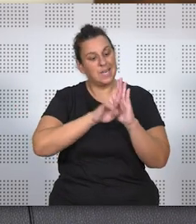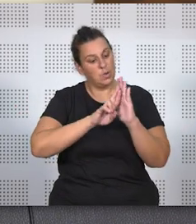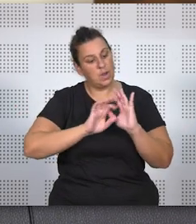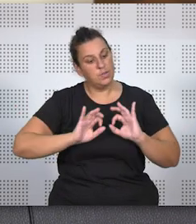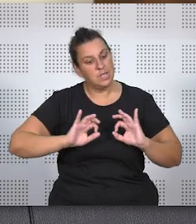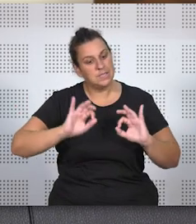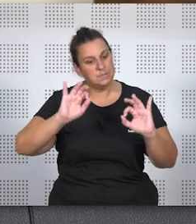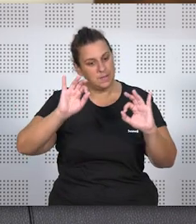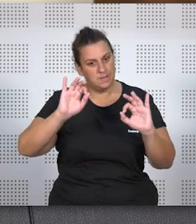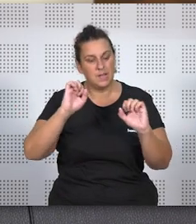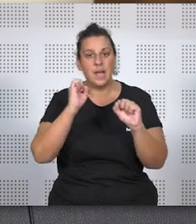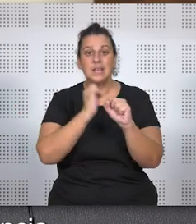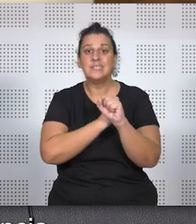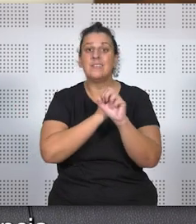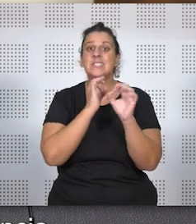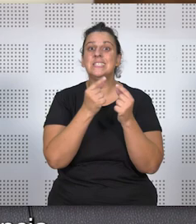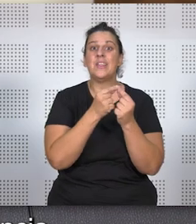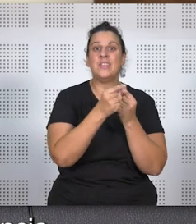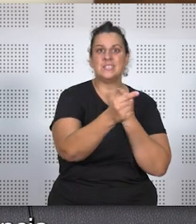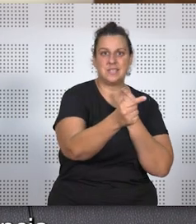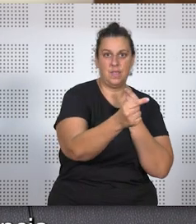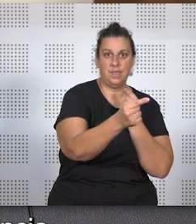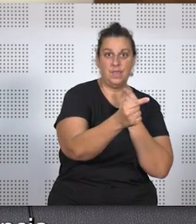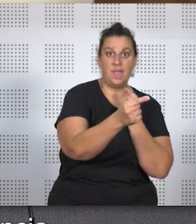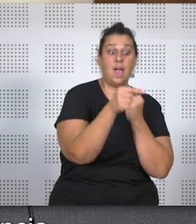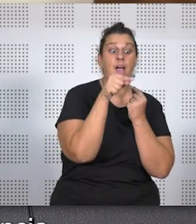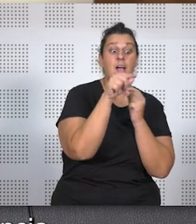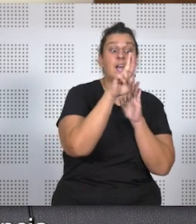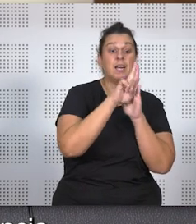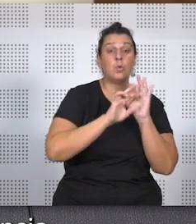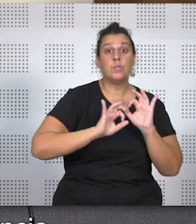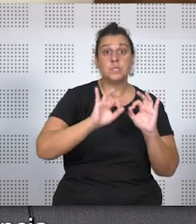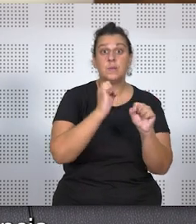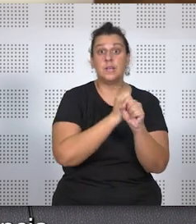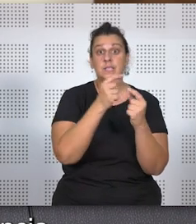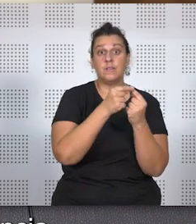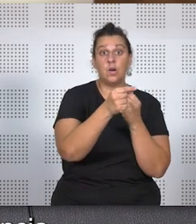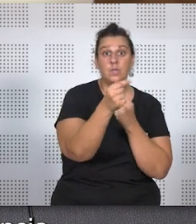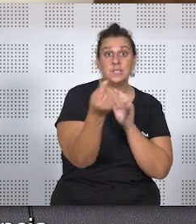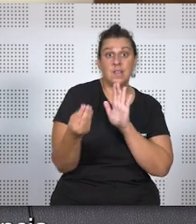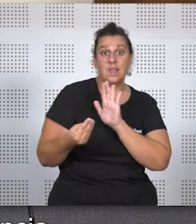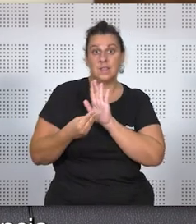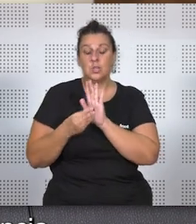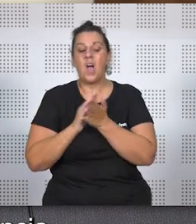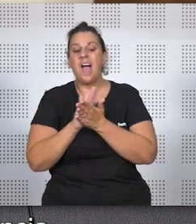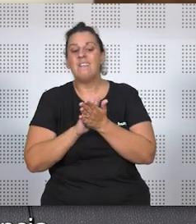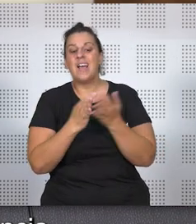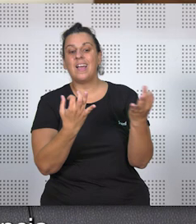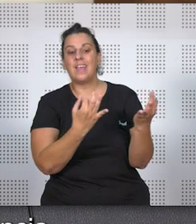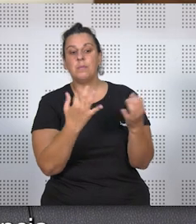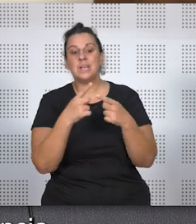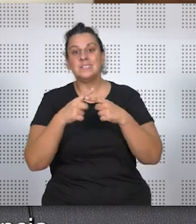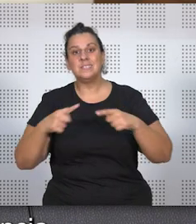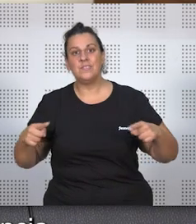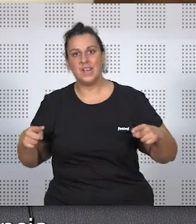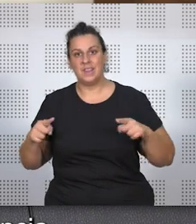específica de trabajo a distancia y dentro de esta regulación específica del trabajo a distancia se define qué es este y qué diferencia